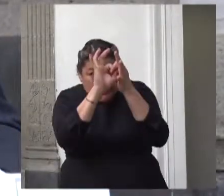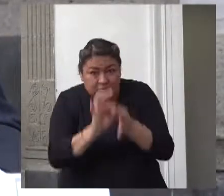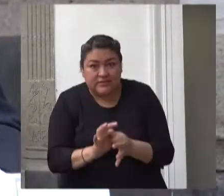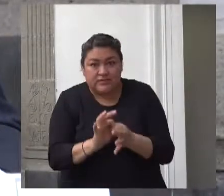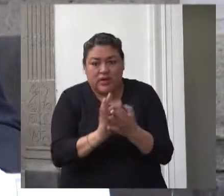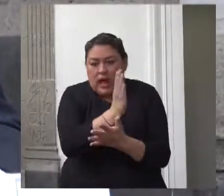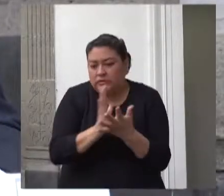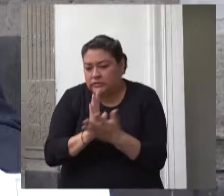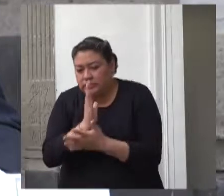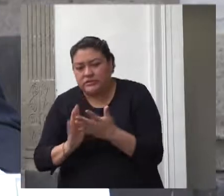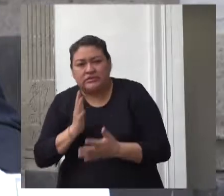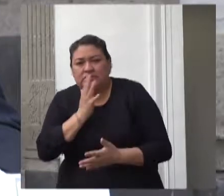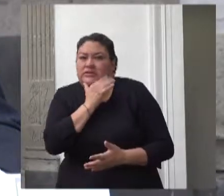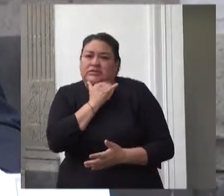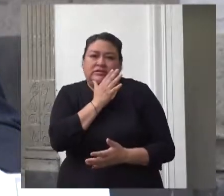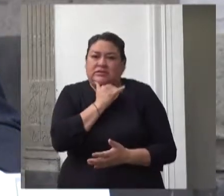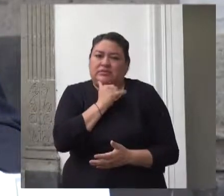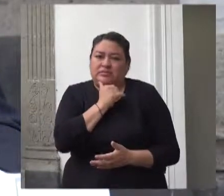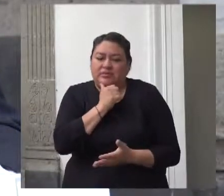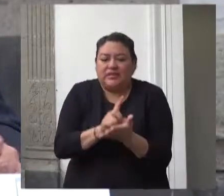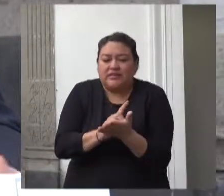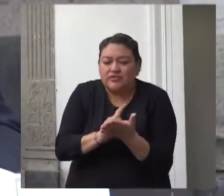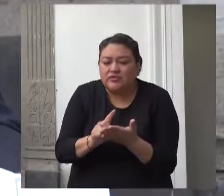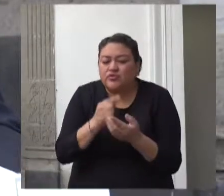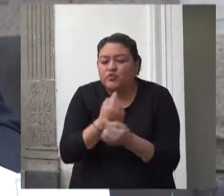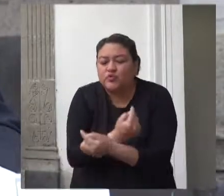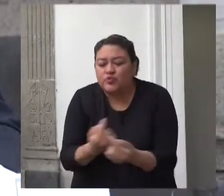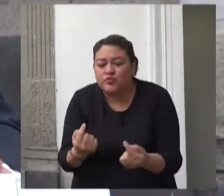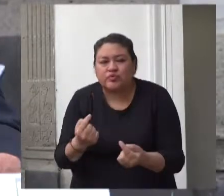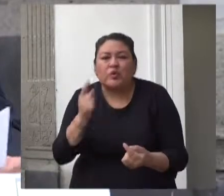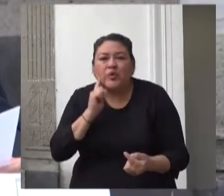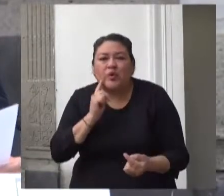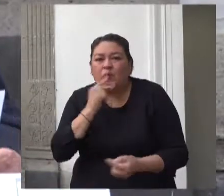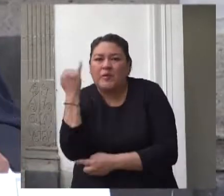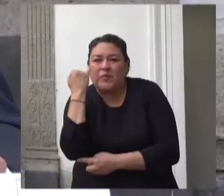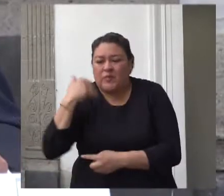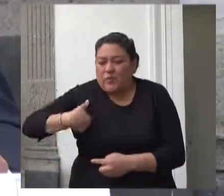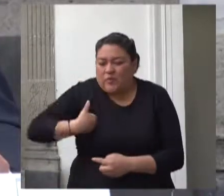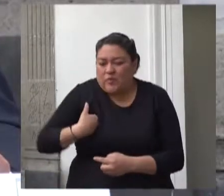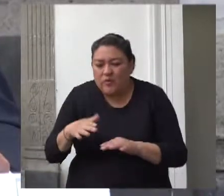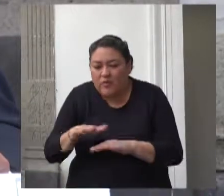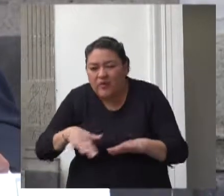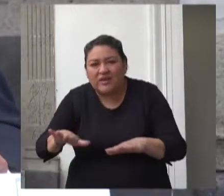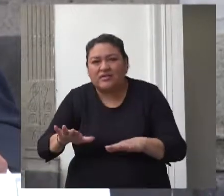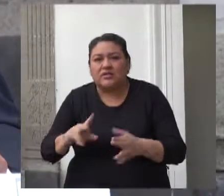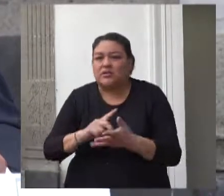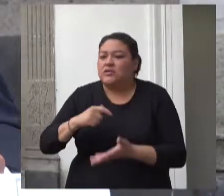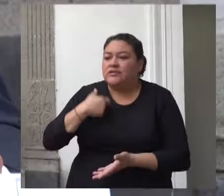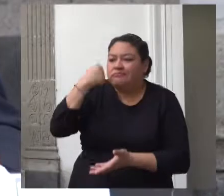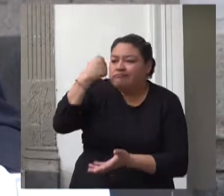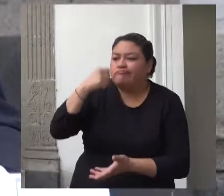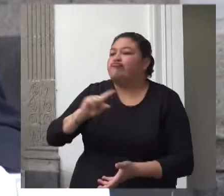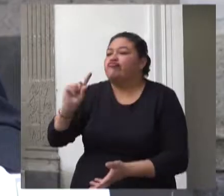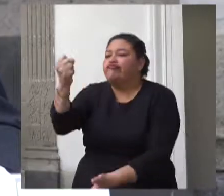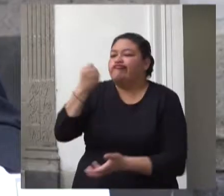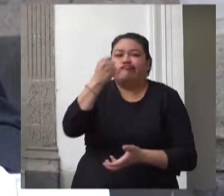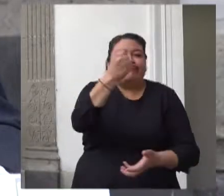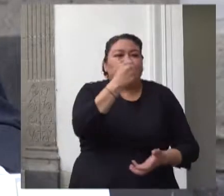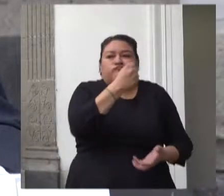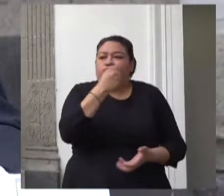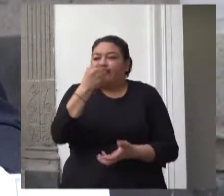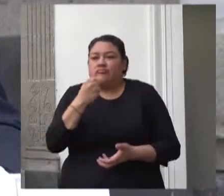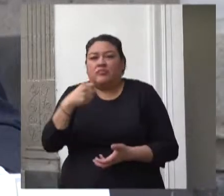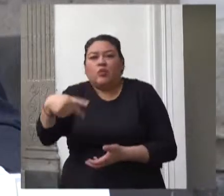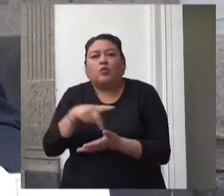dicha transgresión se ha traducido en casos de restricción y negación injustificada de